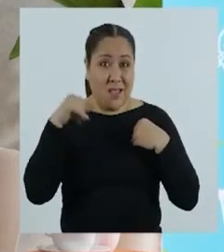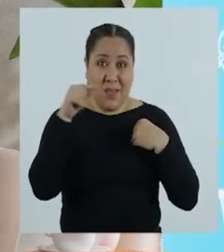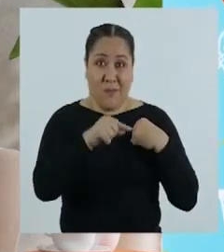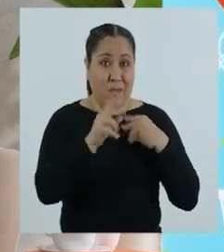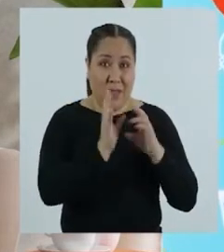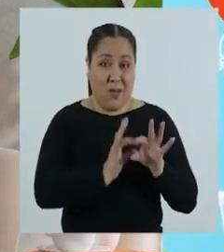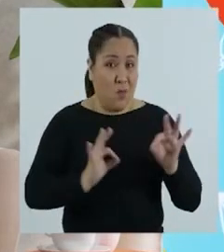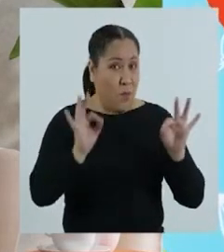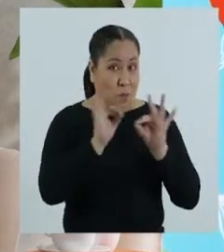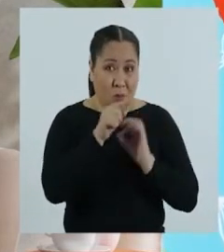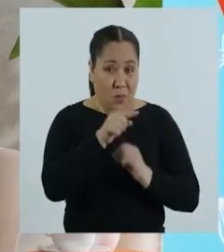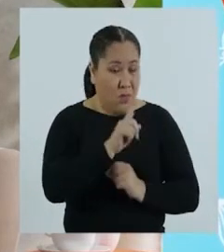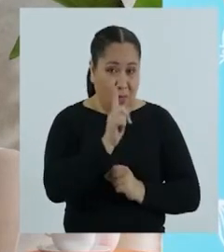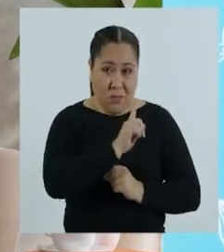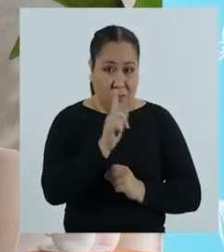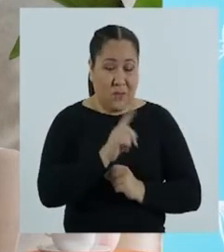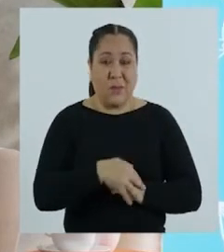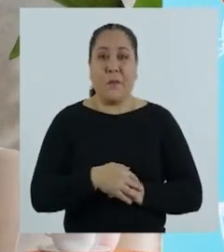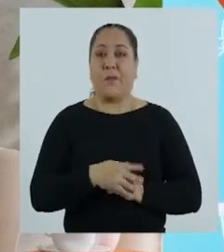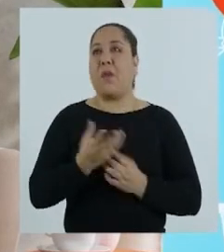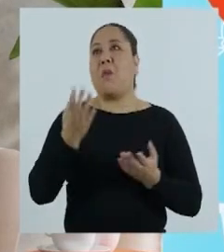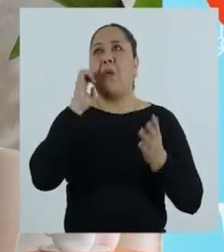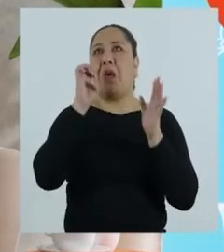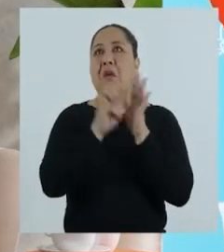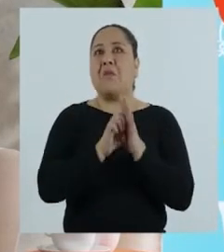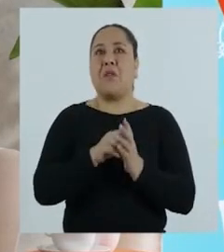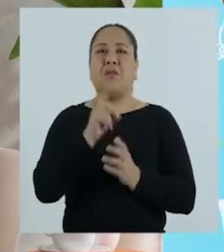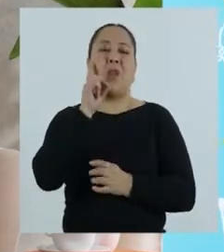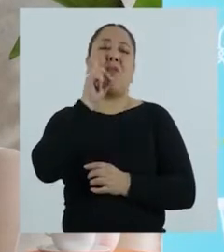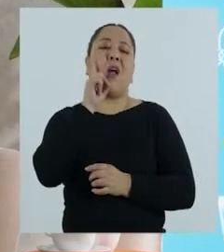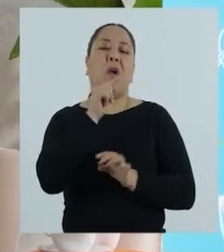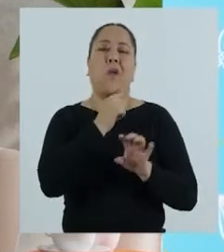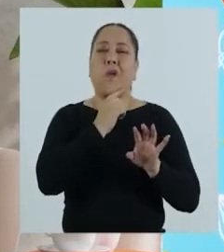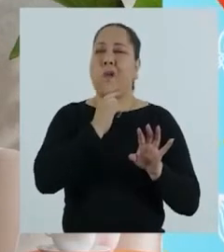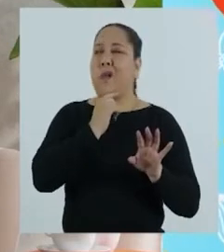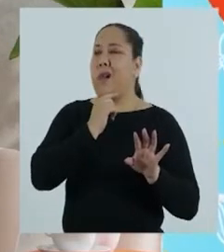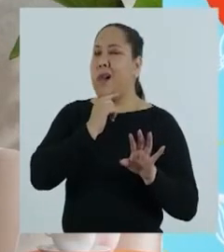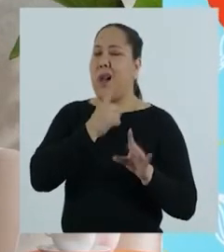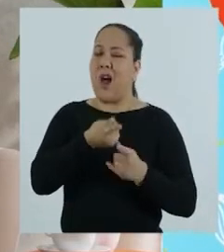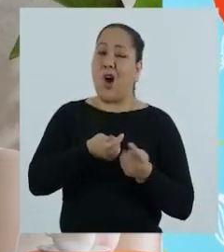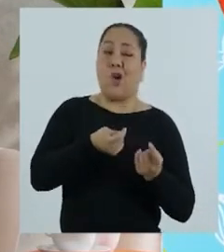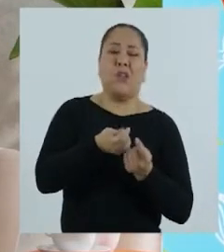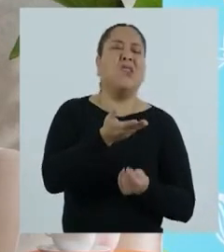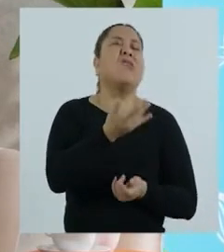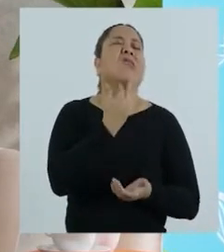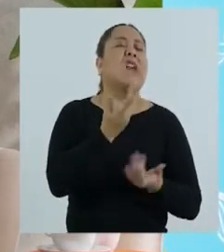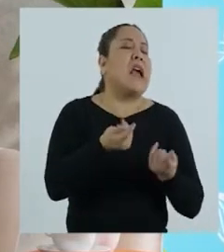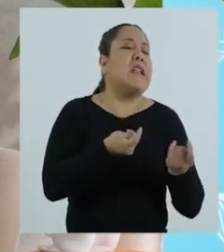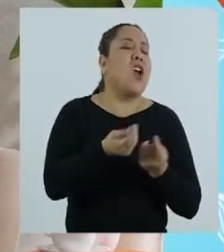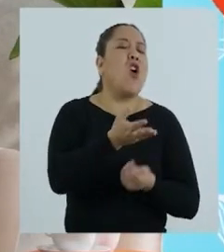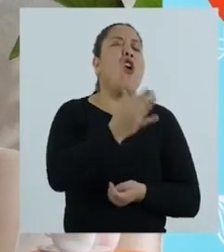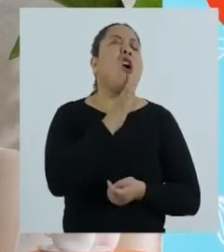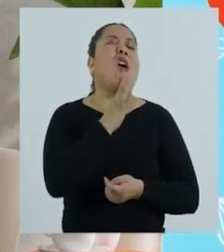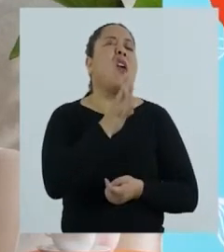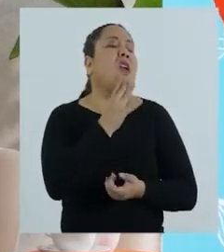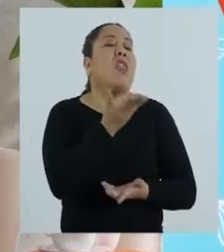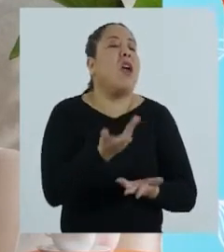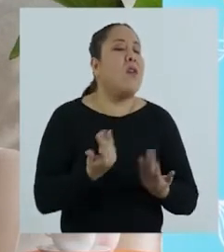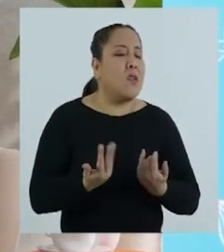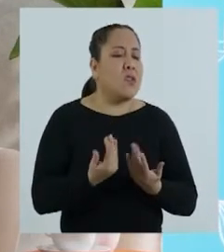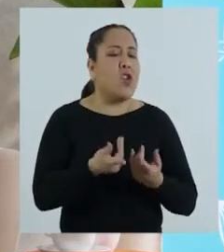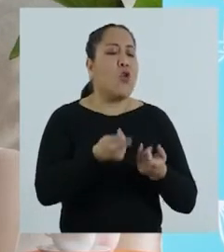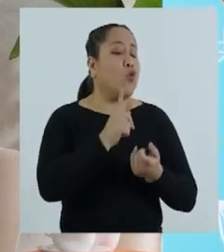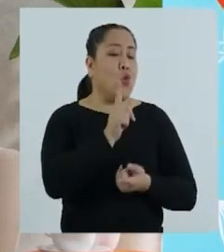no se consideran importantes. Cuando se miente y se busca controlar lo que hacen,